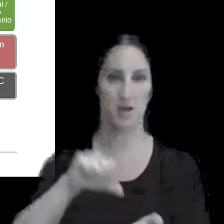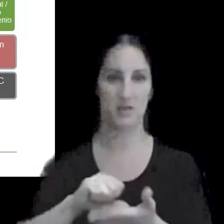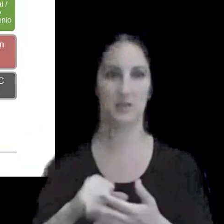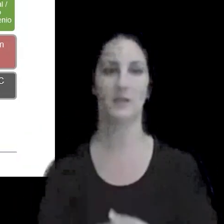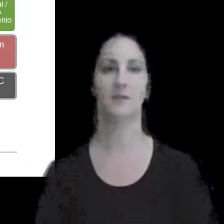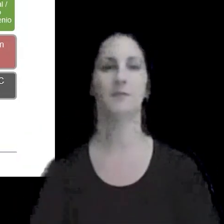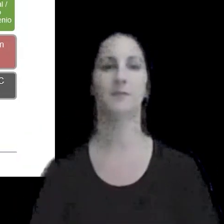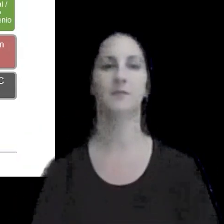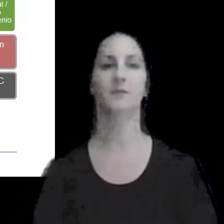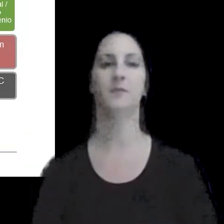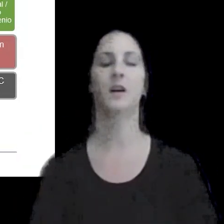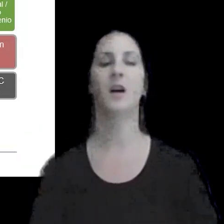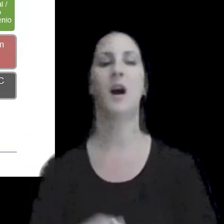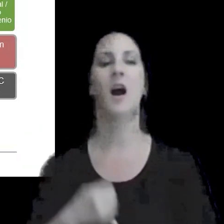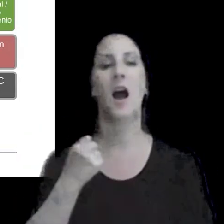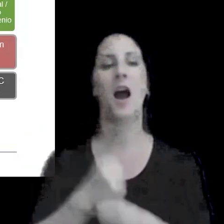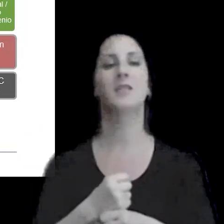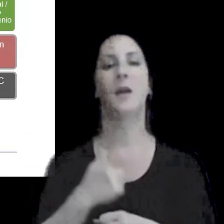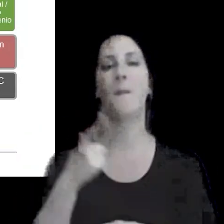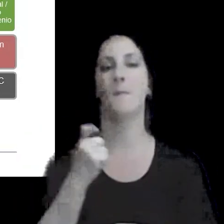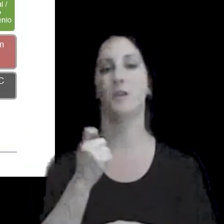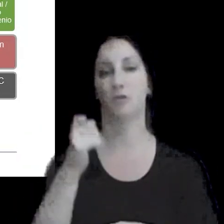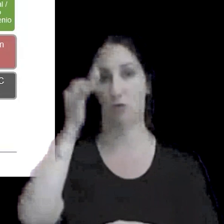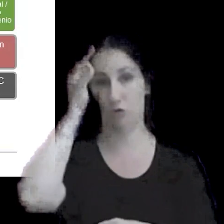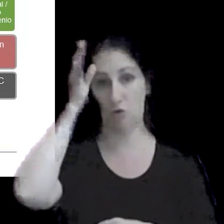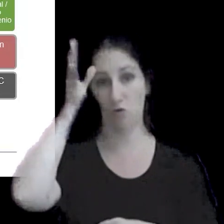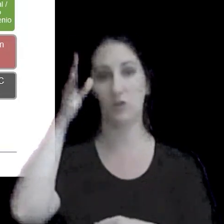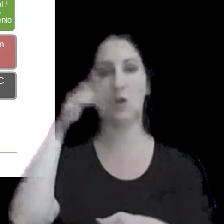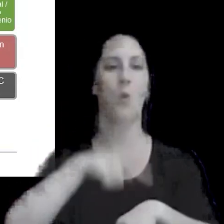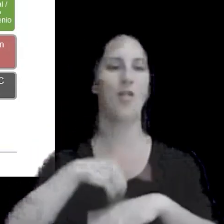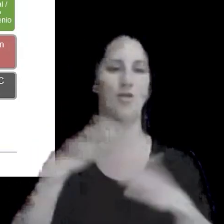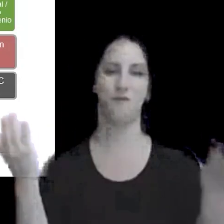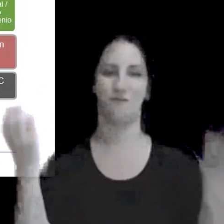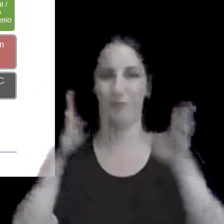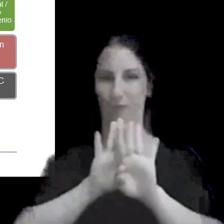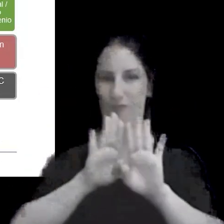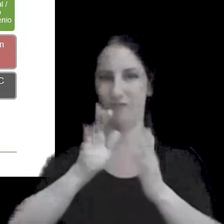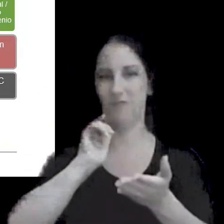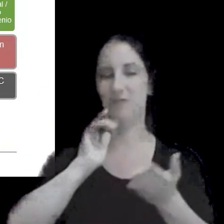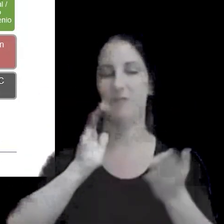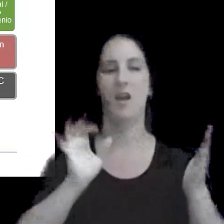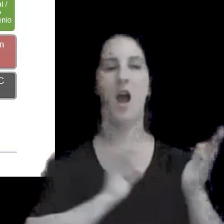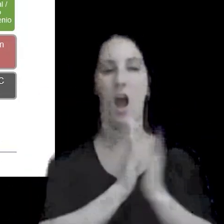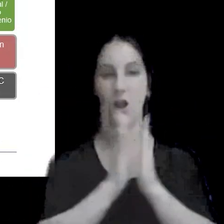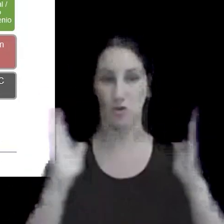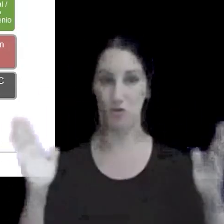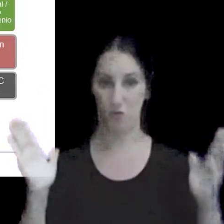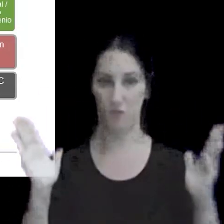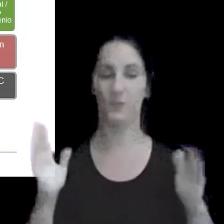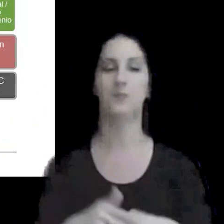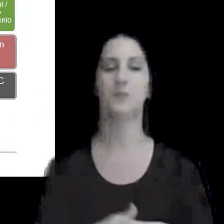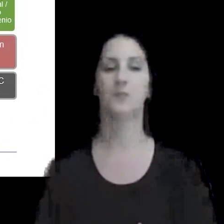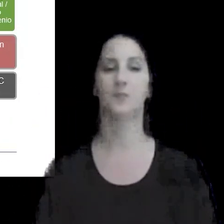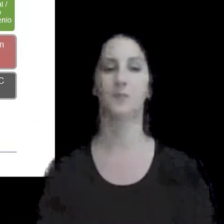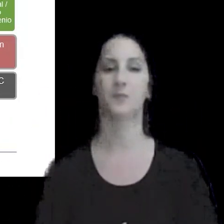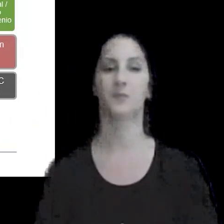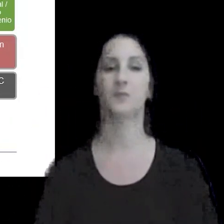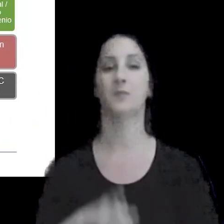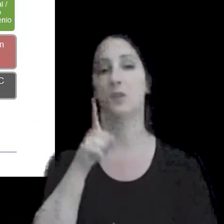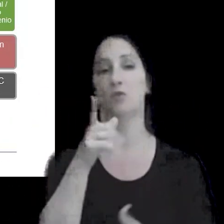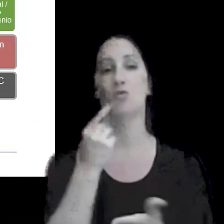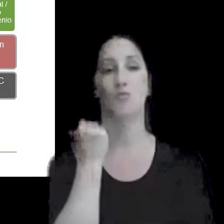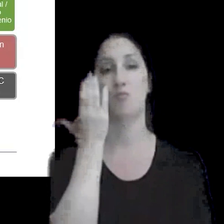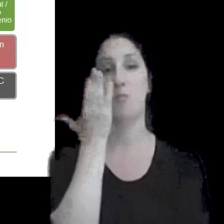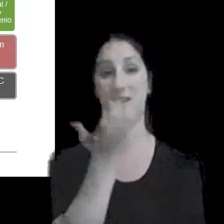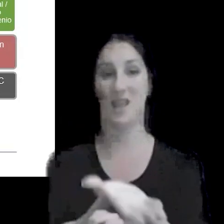hasta el doceavo mes posterior al cierre de ejercicio fiscal es decir y esto lo presentan las